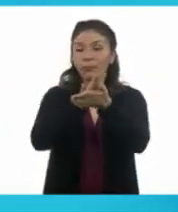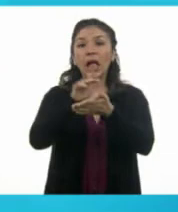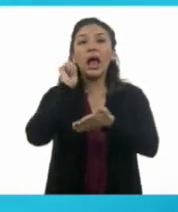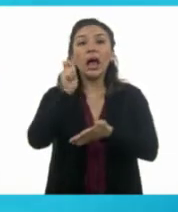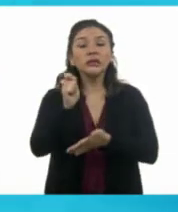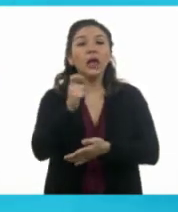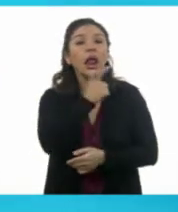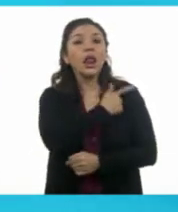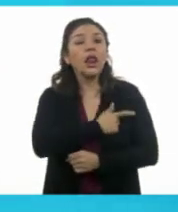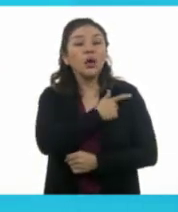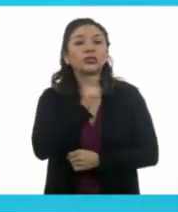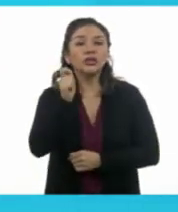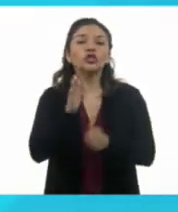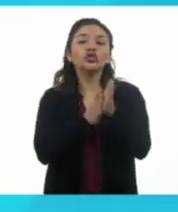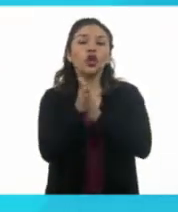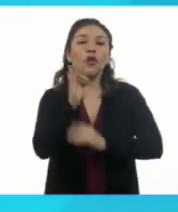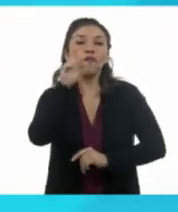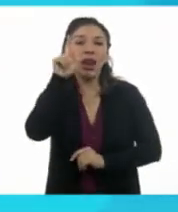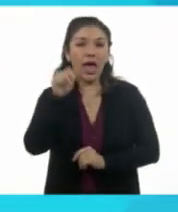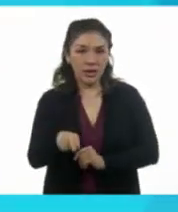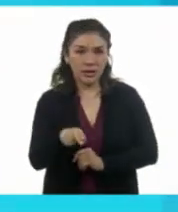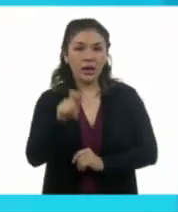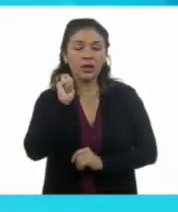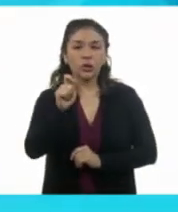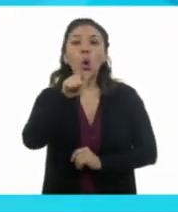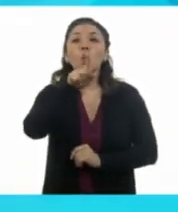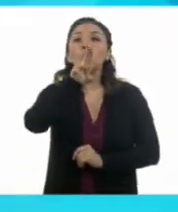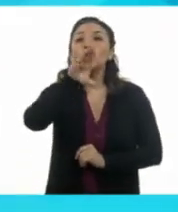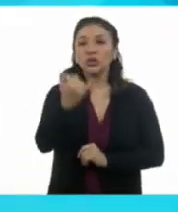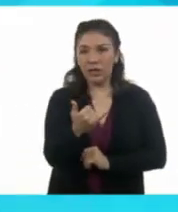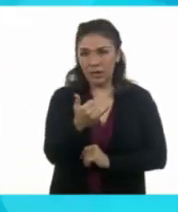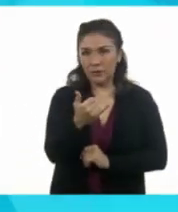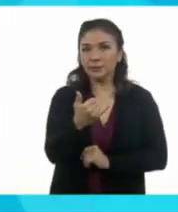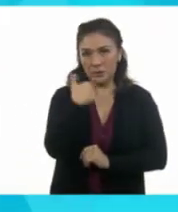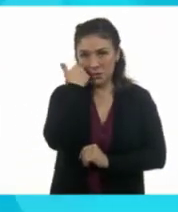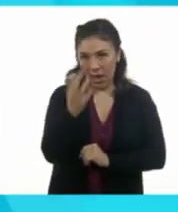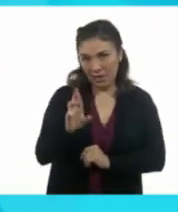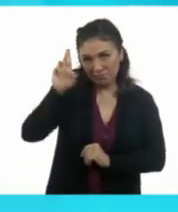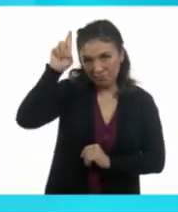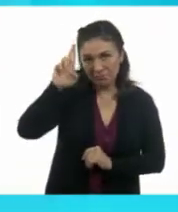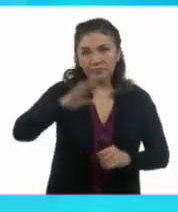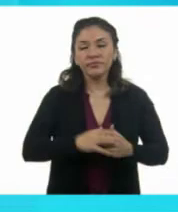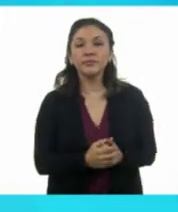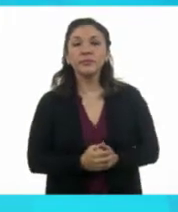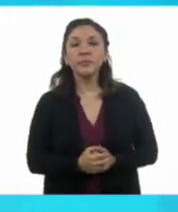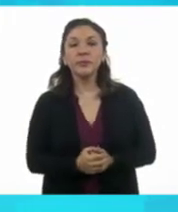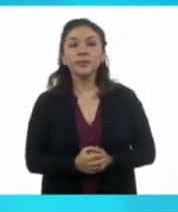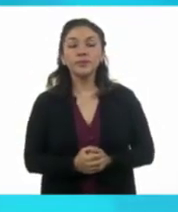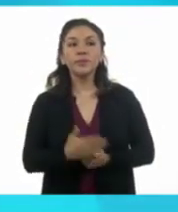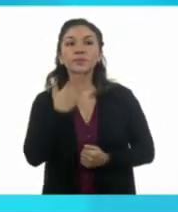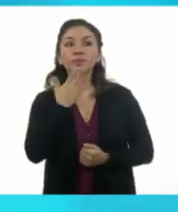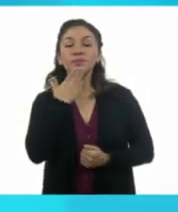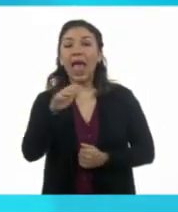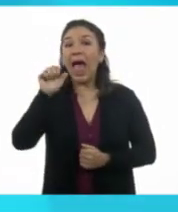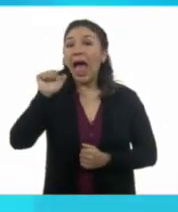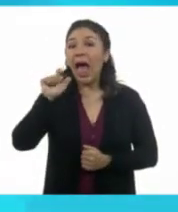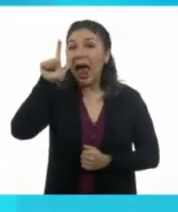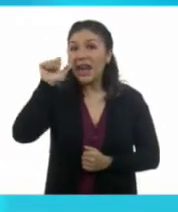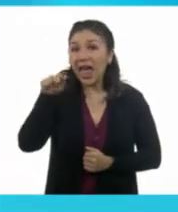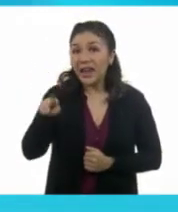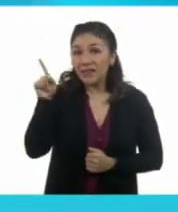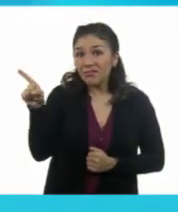lee el Chocoflan, que sería Lucy. Muy bien. ¿Ok? Para Alan,